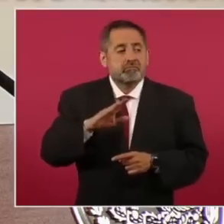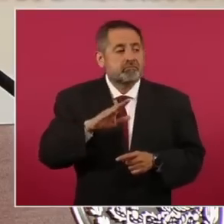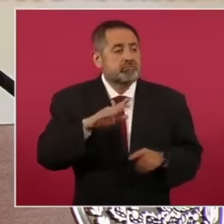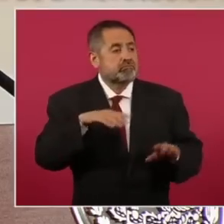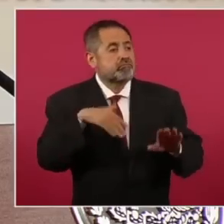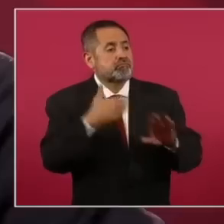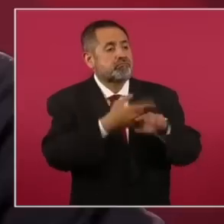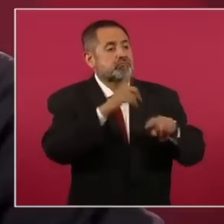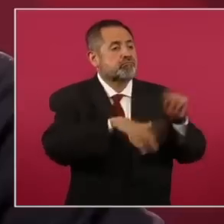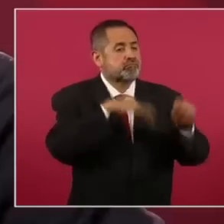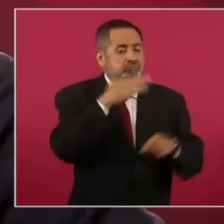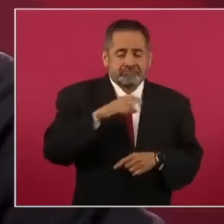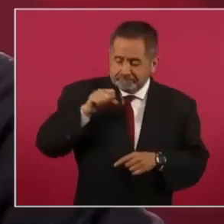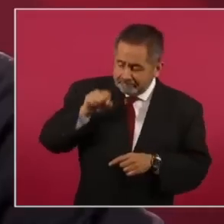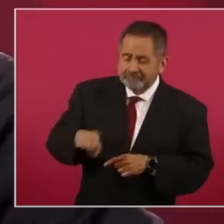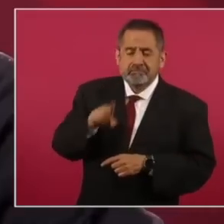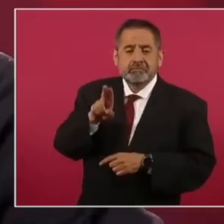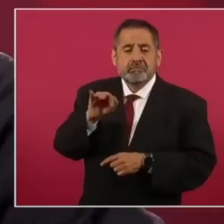Era parte.